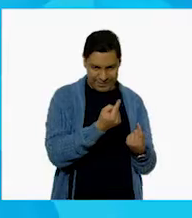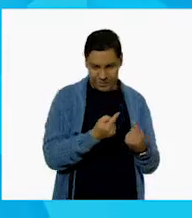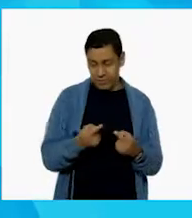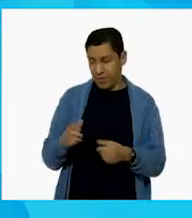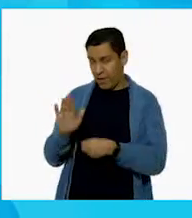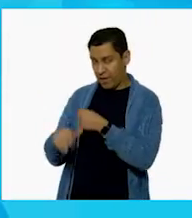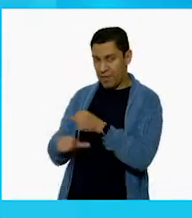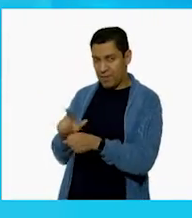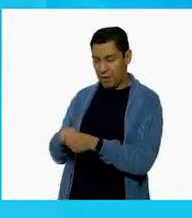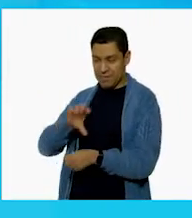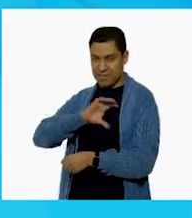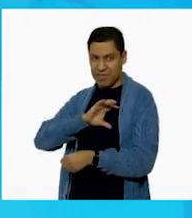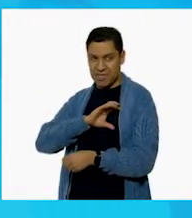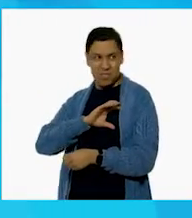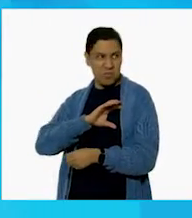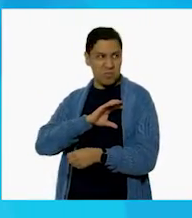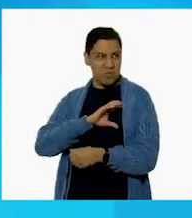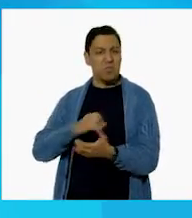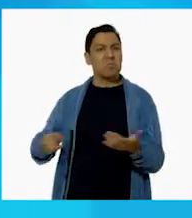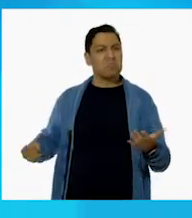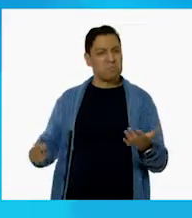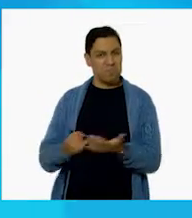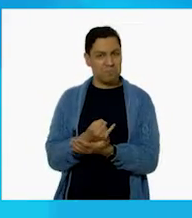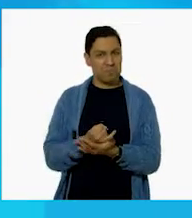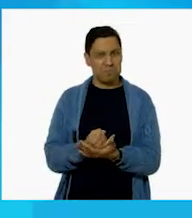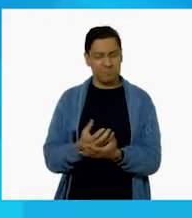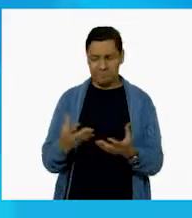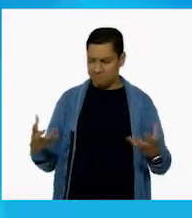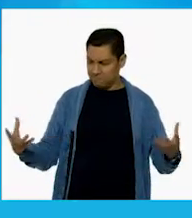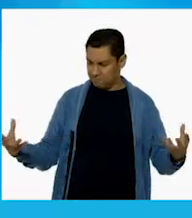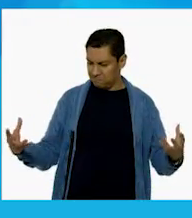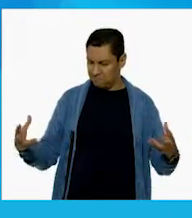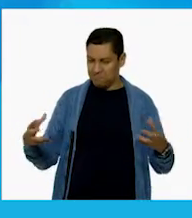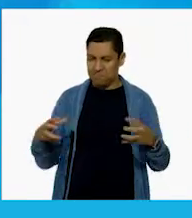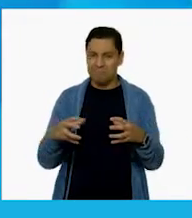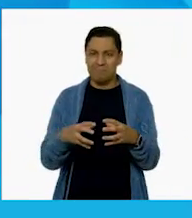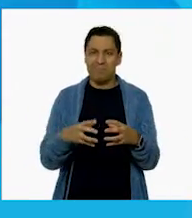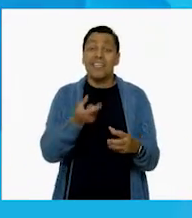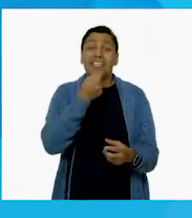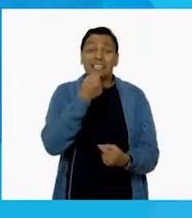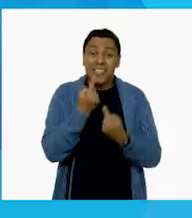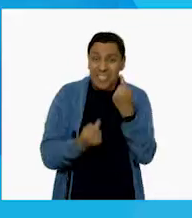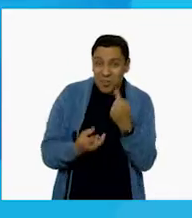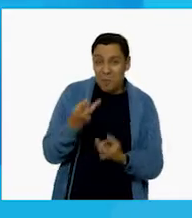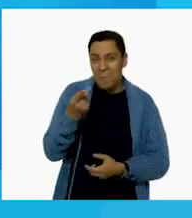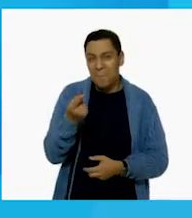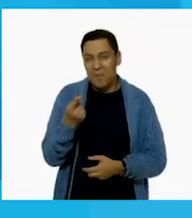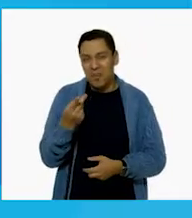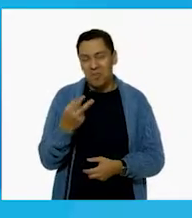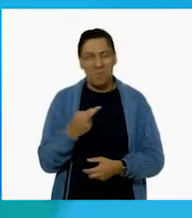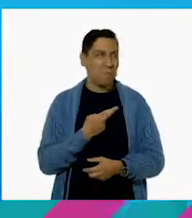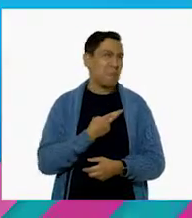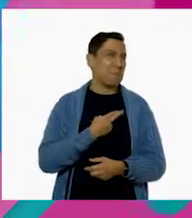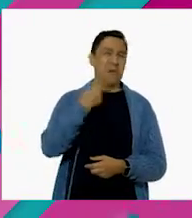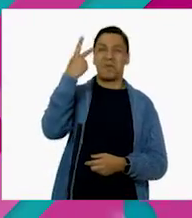asistidas con animales. Guau, es que los niños y los perros son lo mejor del mundo. geniales. Sí, es una gran combinación. ¿Verdad?